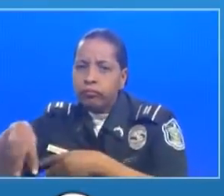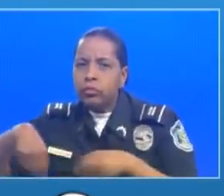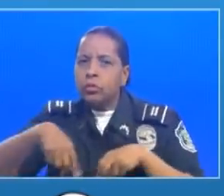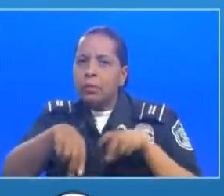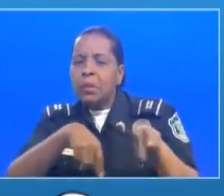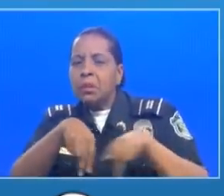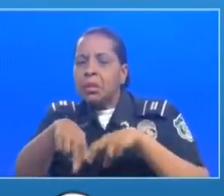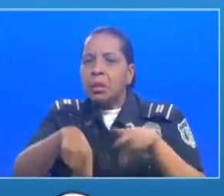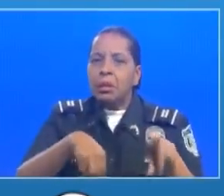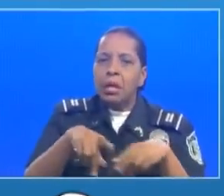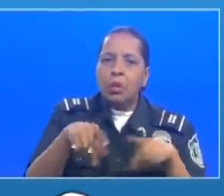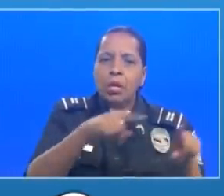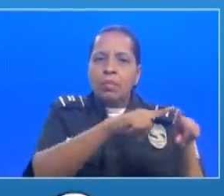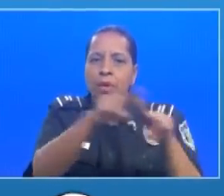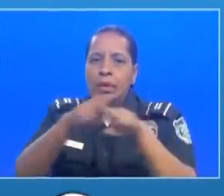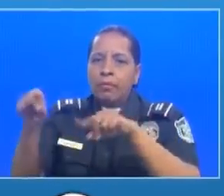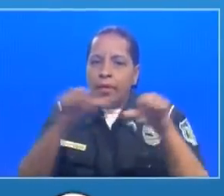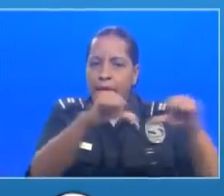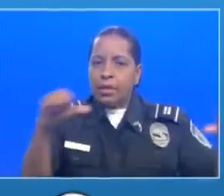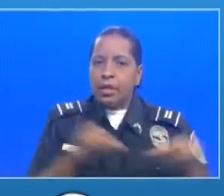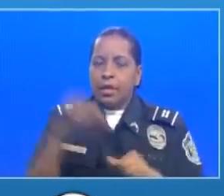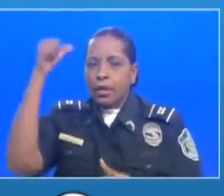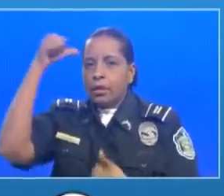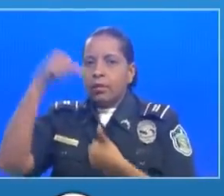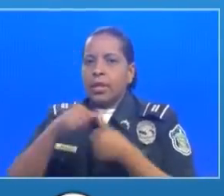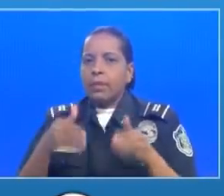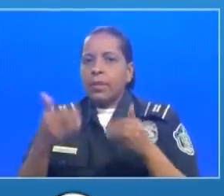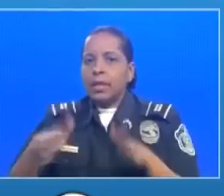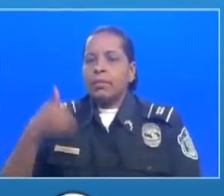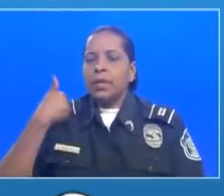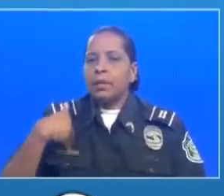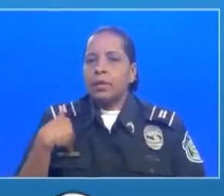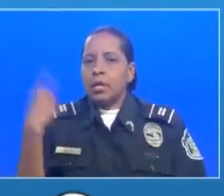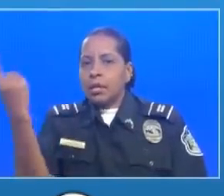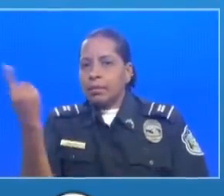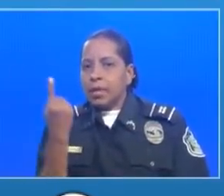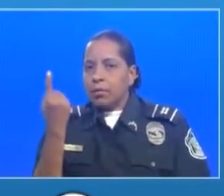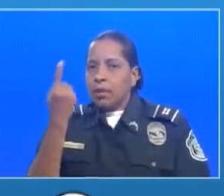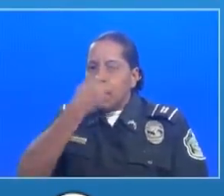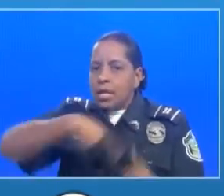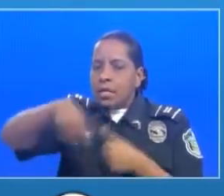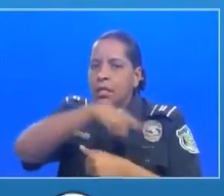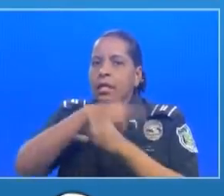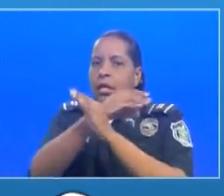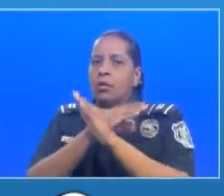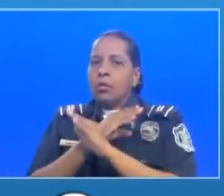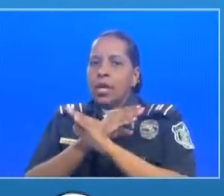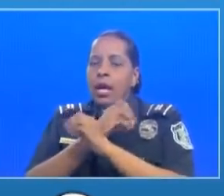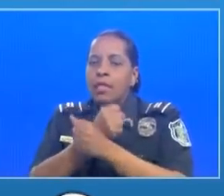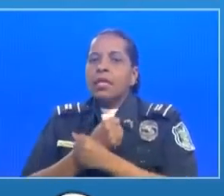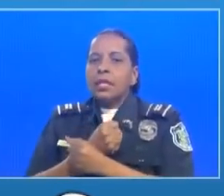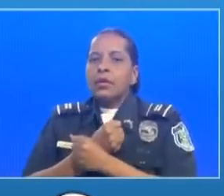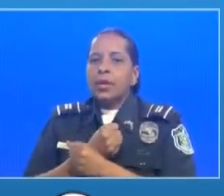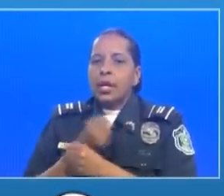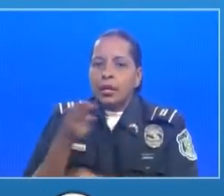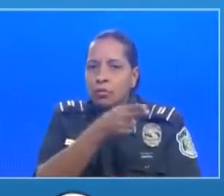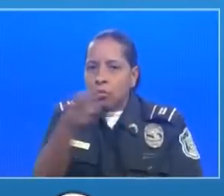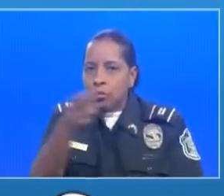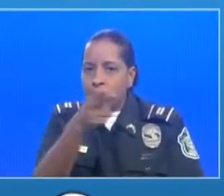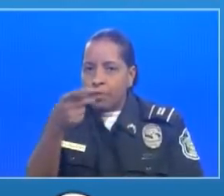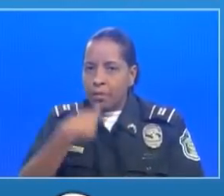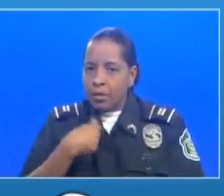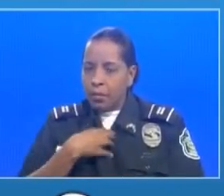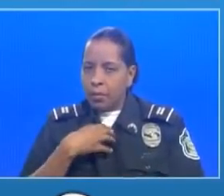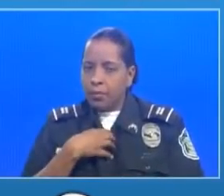o en algún área. Recuerda, panameño, que el primer anillo de seguridad y de salud pública lo constituyes